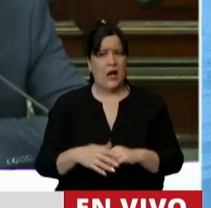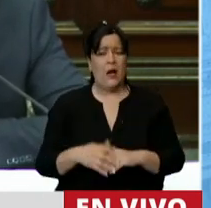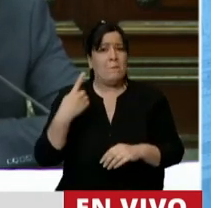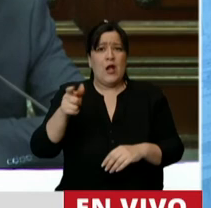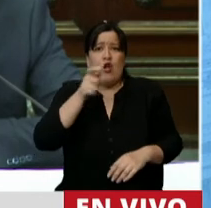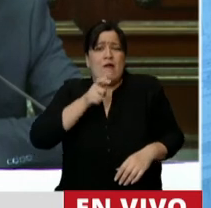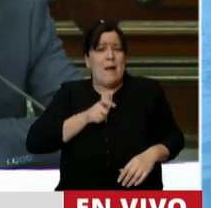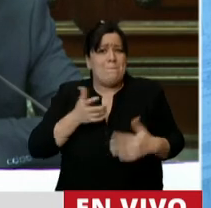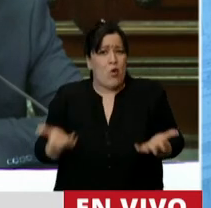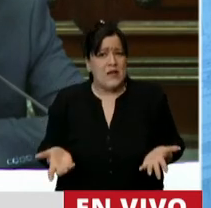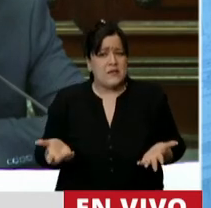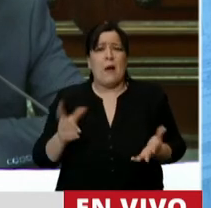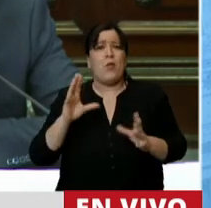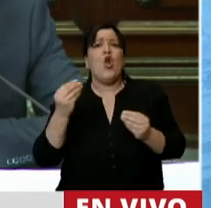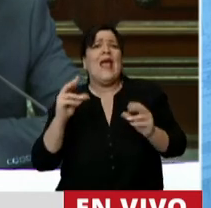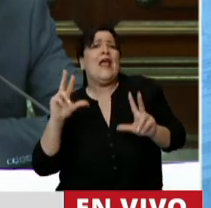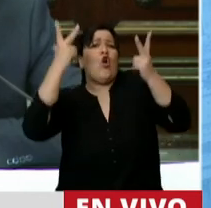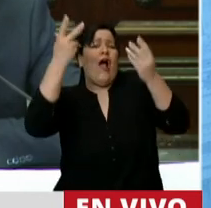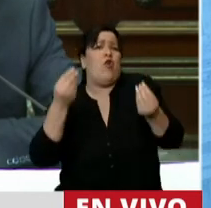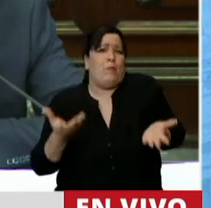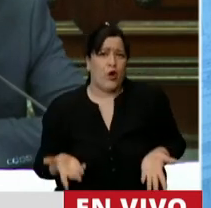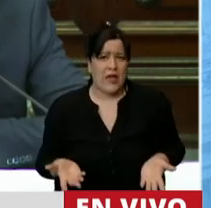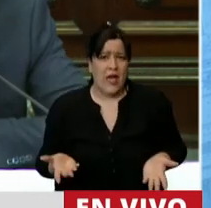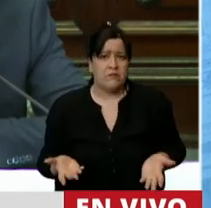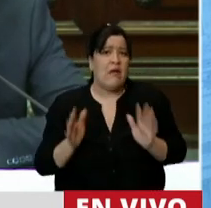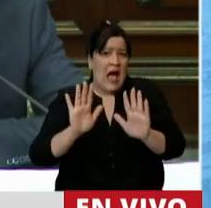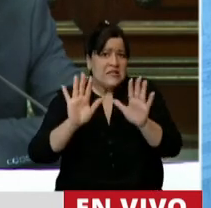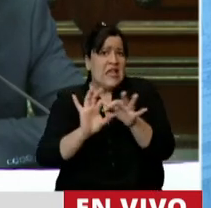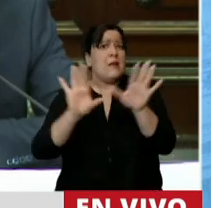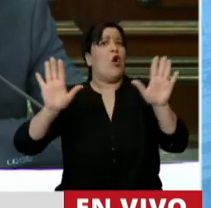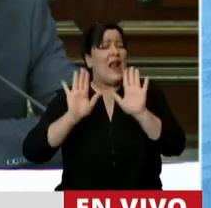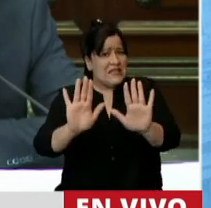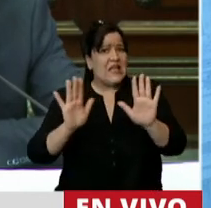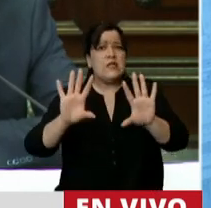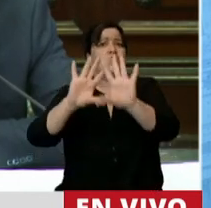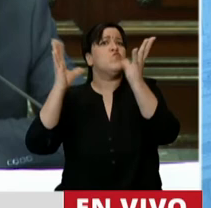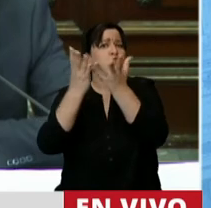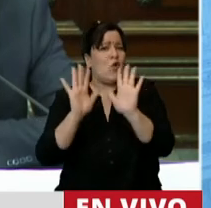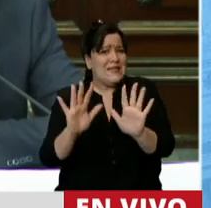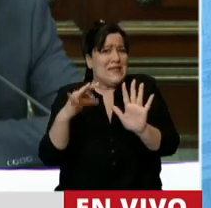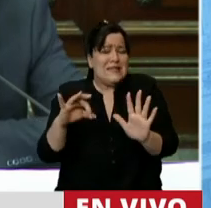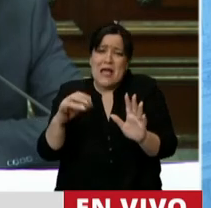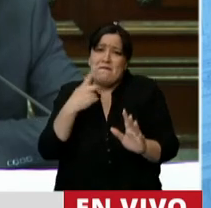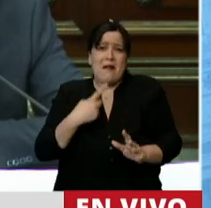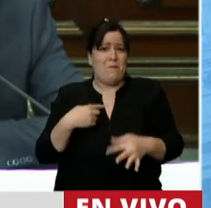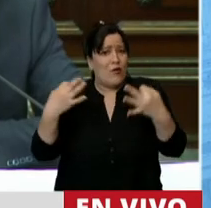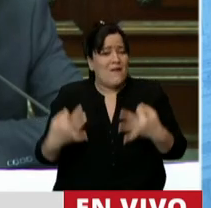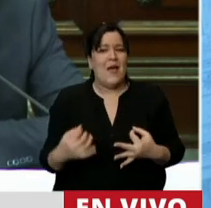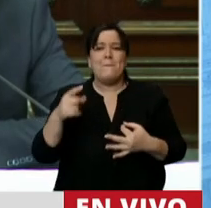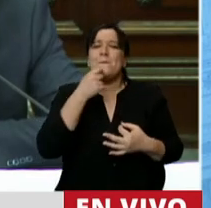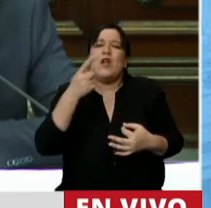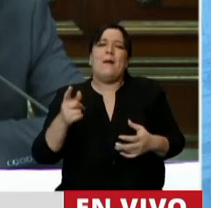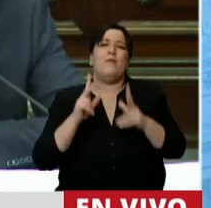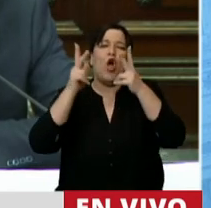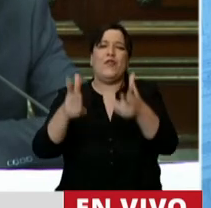Respuesta. Que no hay que por qué enojarse. Ocurre en una democracia estable del mundo. Entonces, cuando él dijo que hay tres